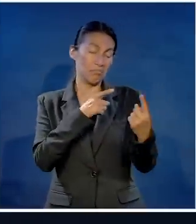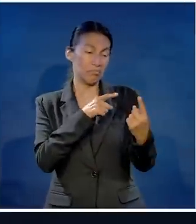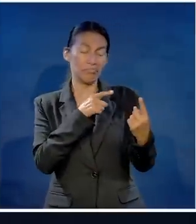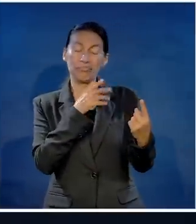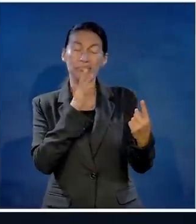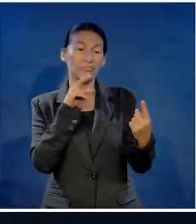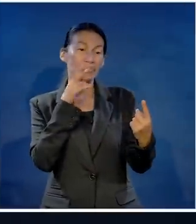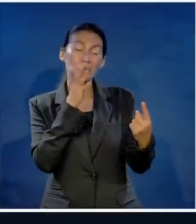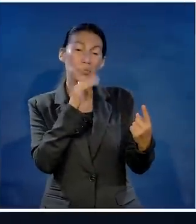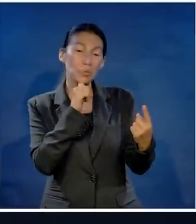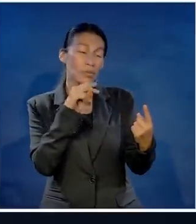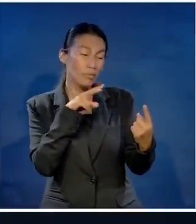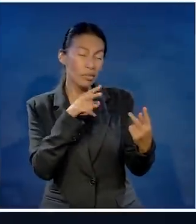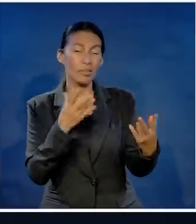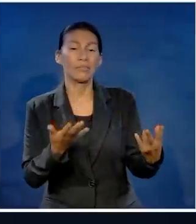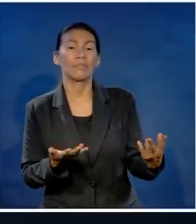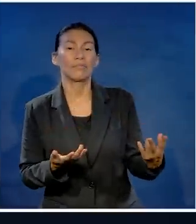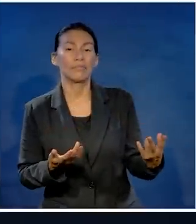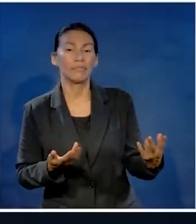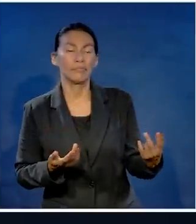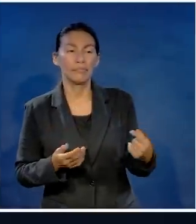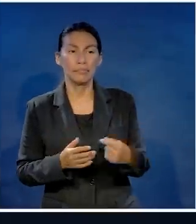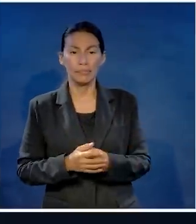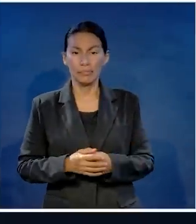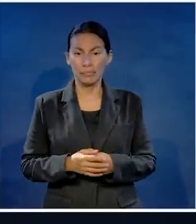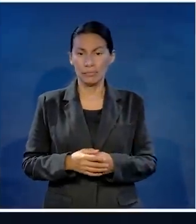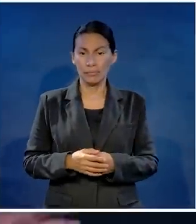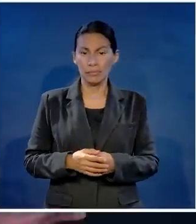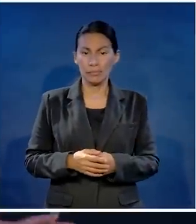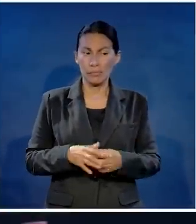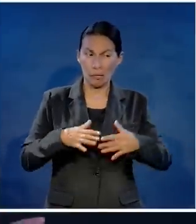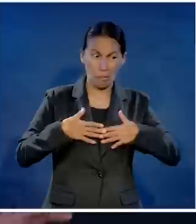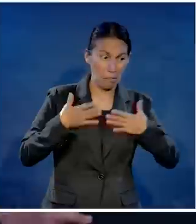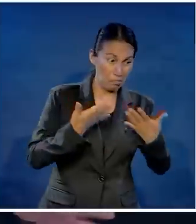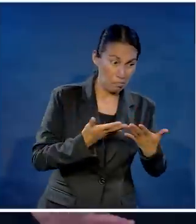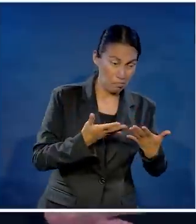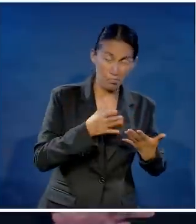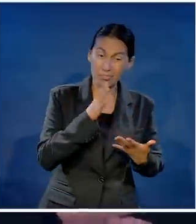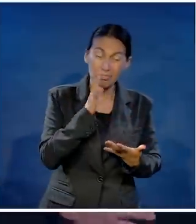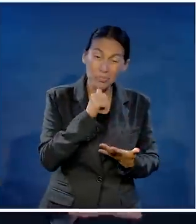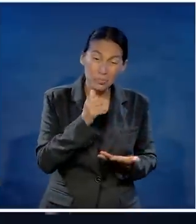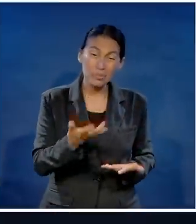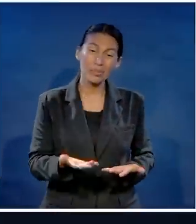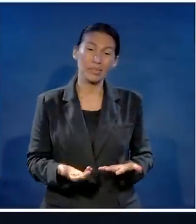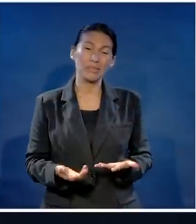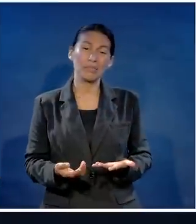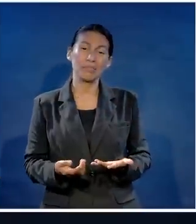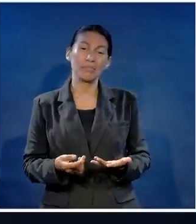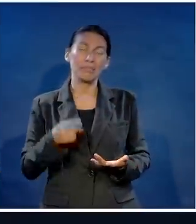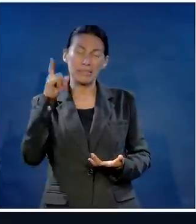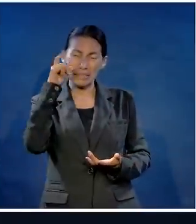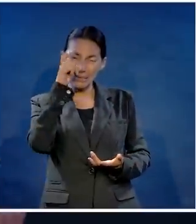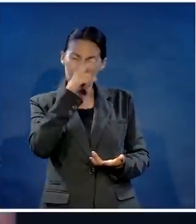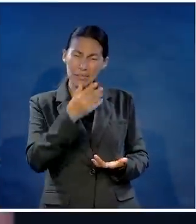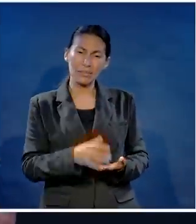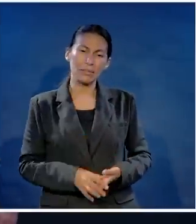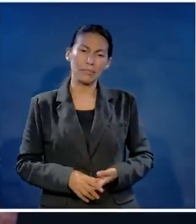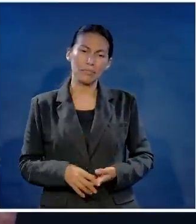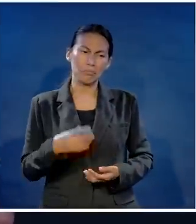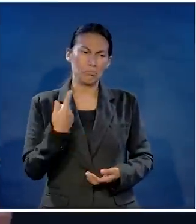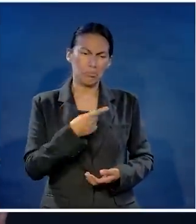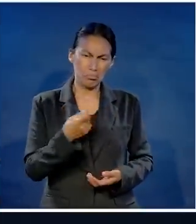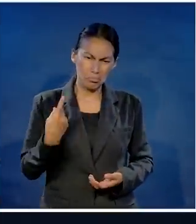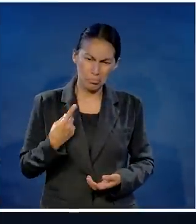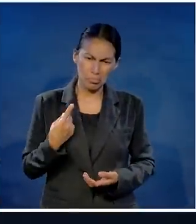Nunca me dio la cara el abogado. ¿Qué feo es no ser confiable en esta vida?